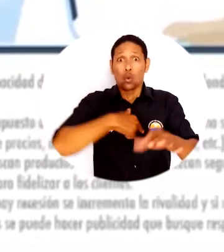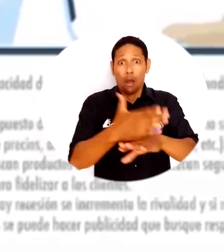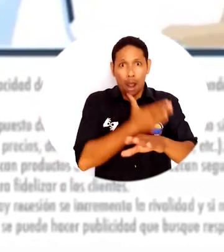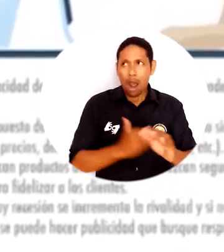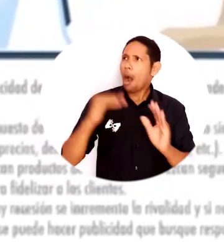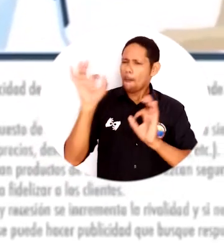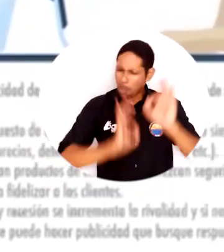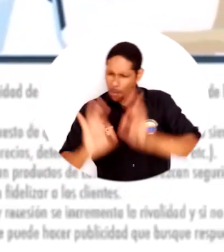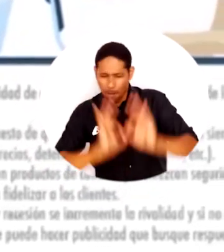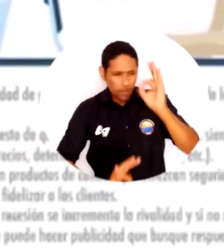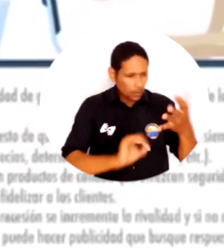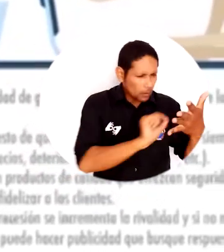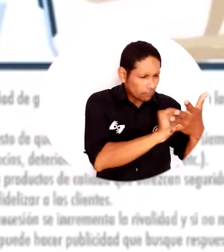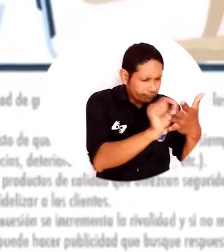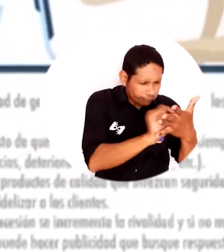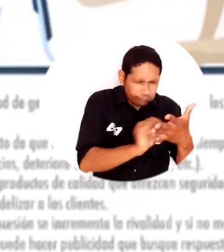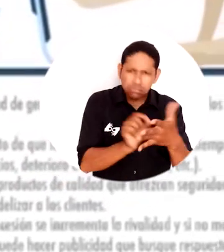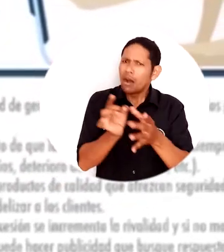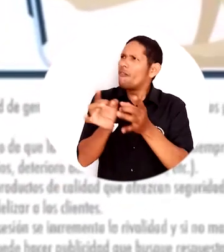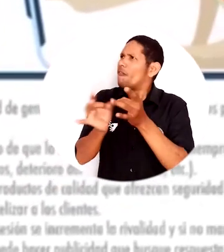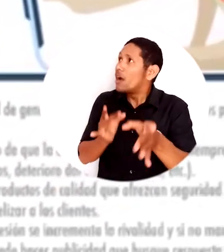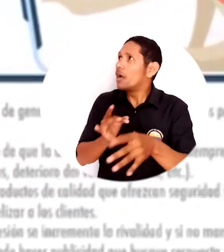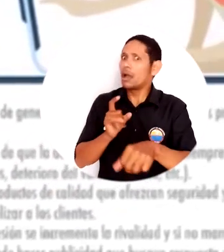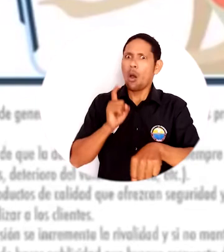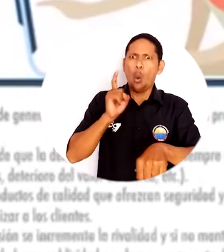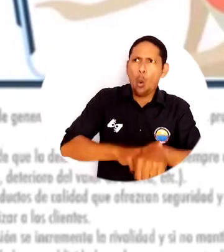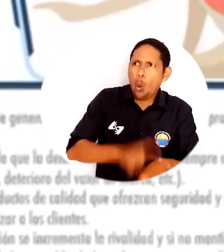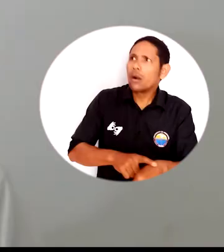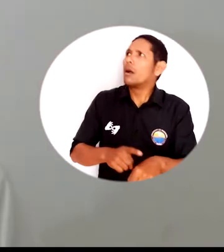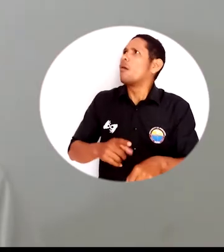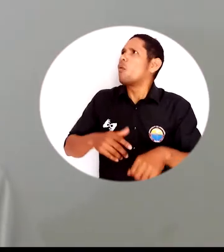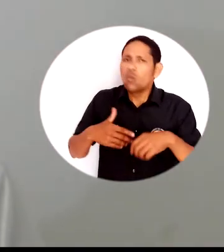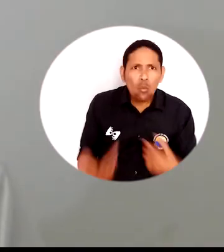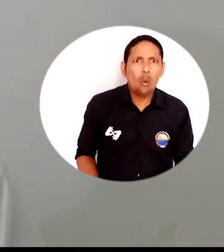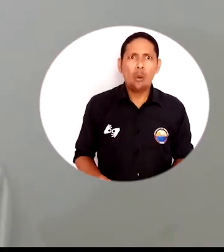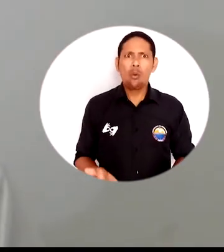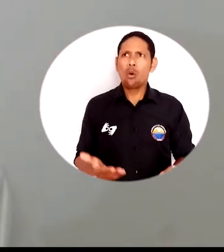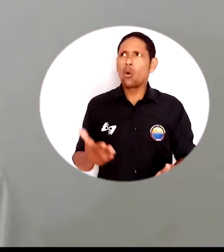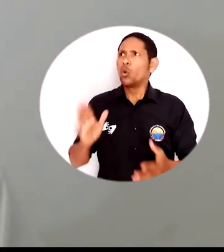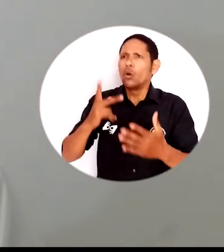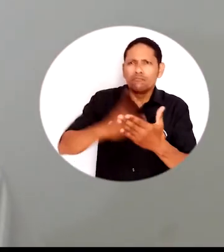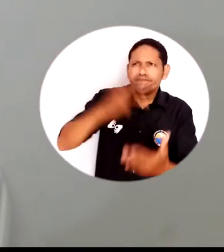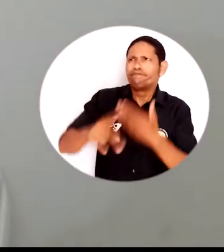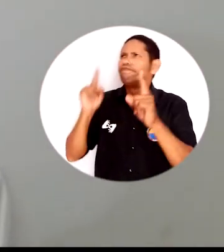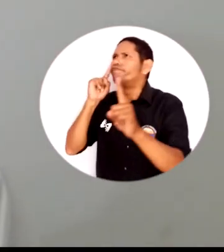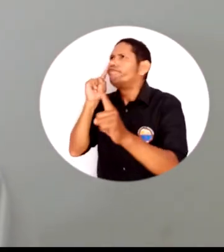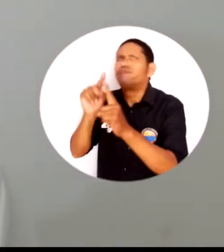invitó a ser bastante rigurosos con la sincronización de las